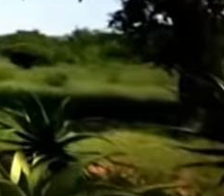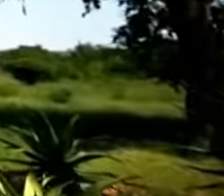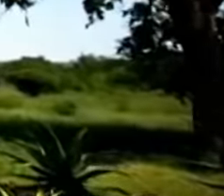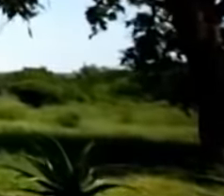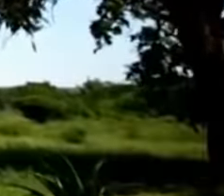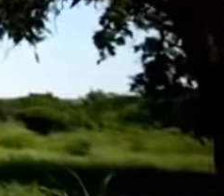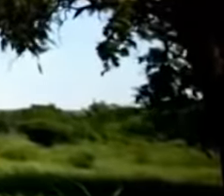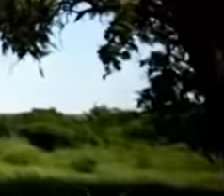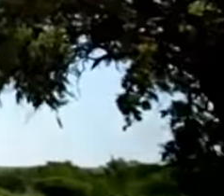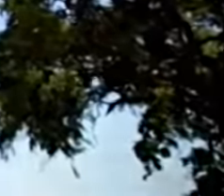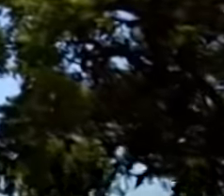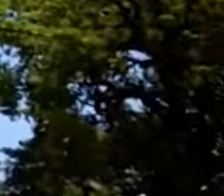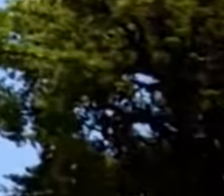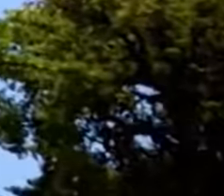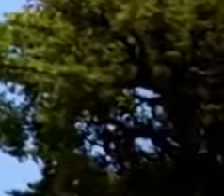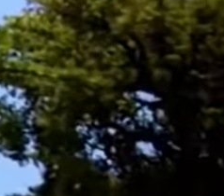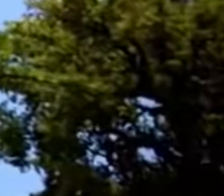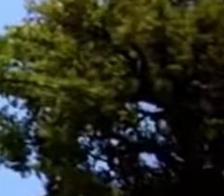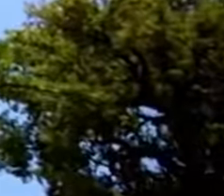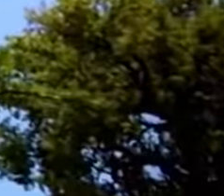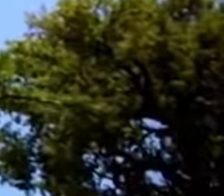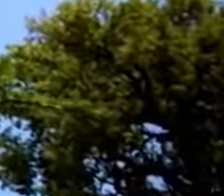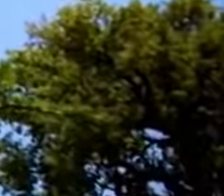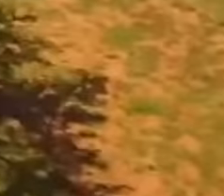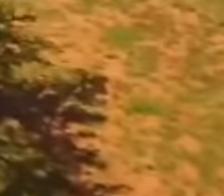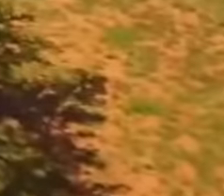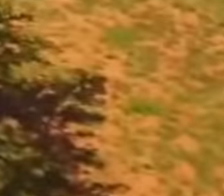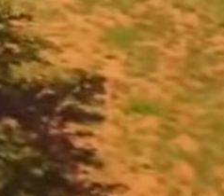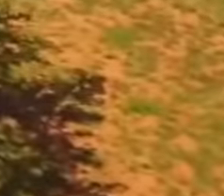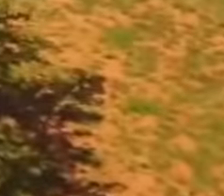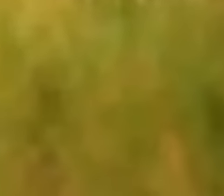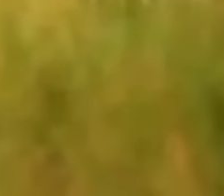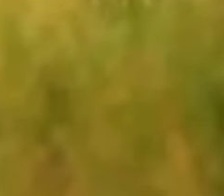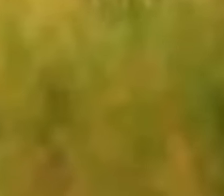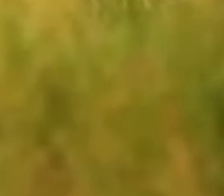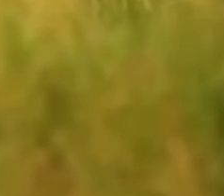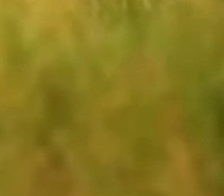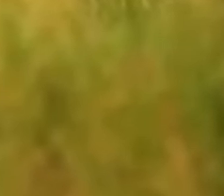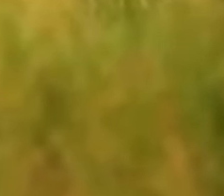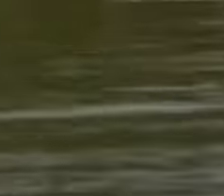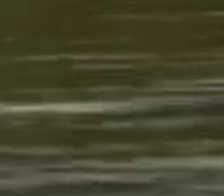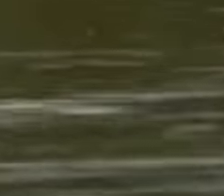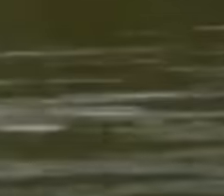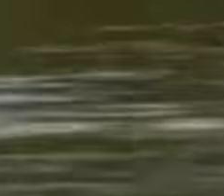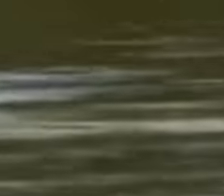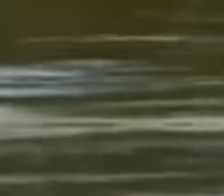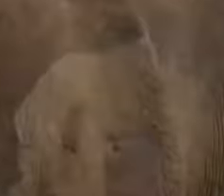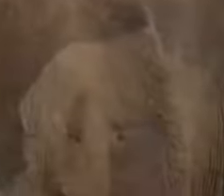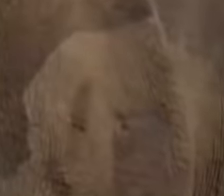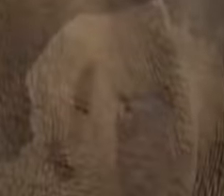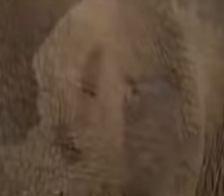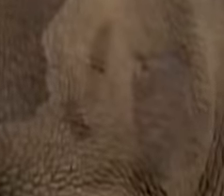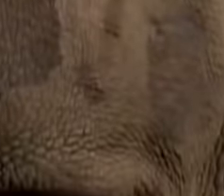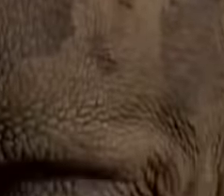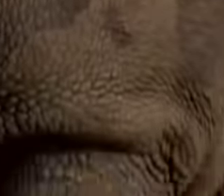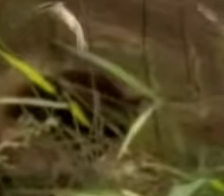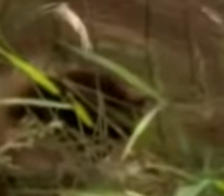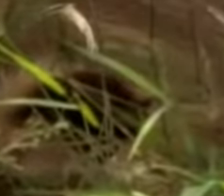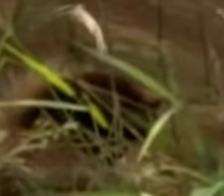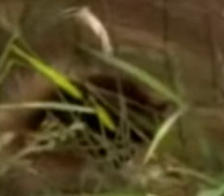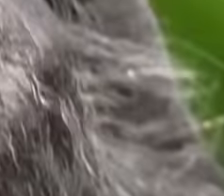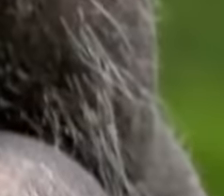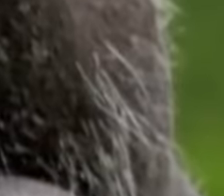El Baobad es un verdadero símbolo africano. No te pierdas los episodios de Símbolos Vivos del